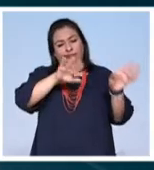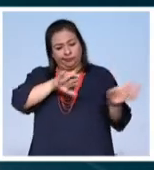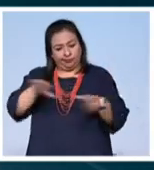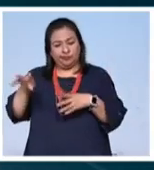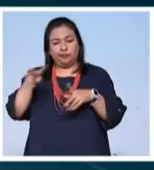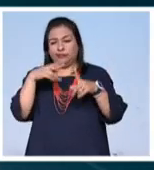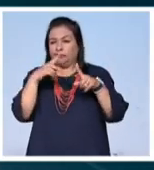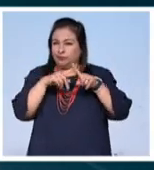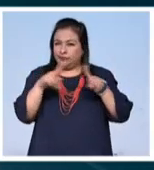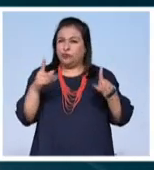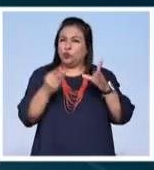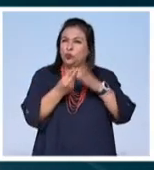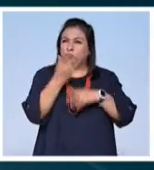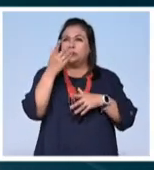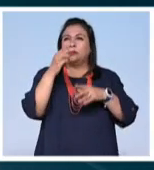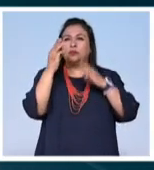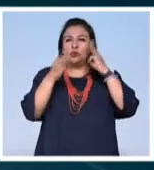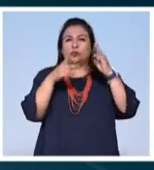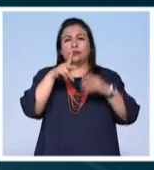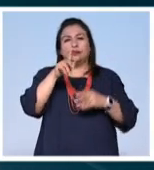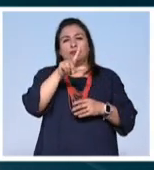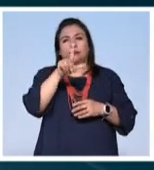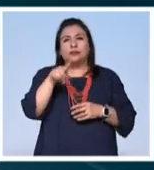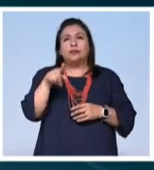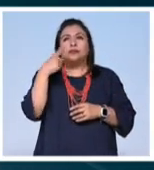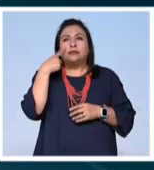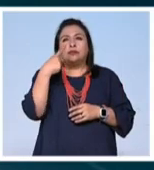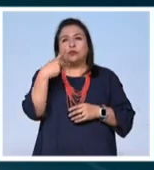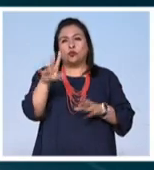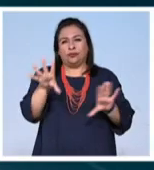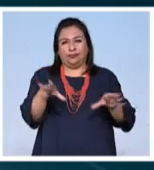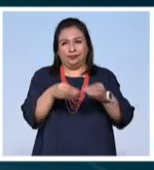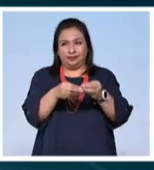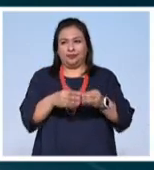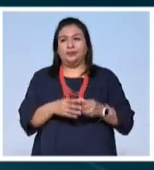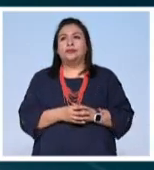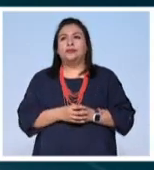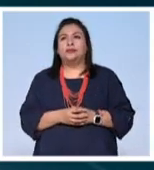renovada y autocrítica el Museo Caluz se acerca a su propia colección